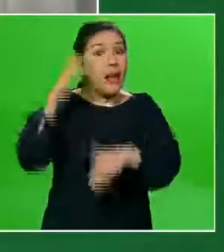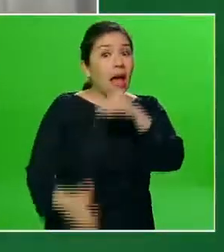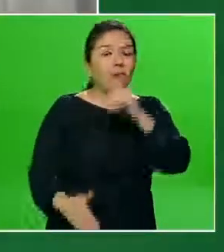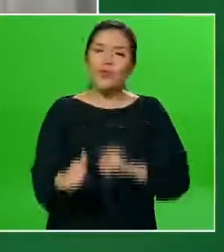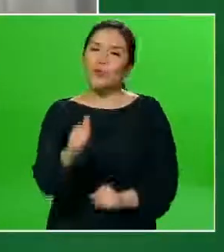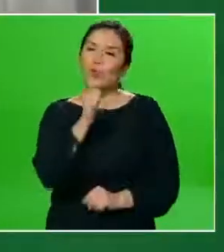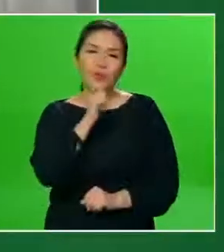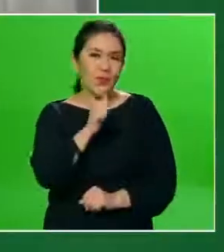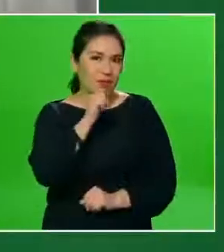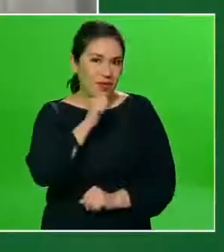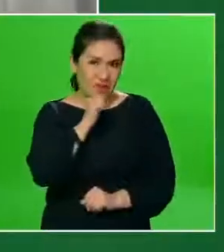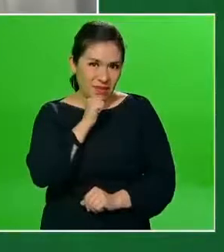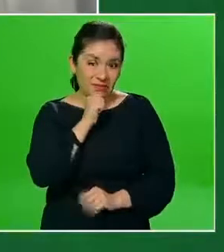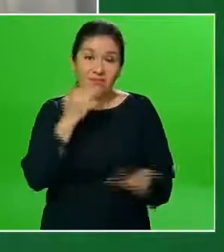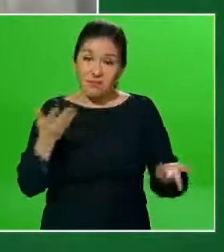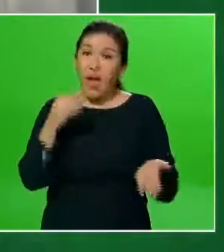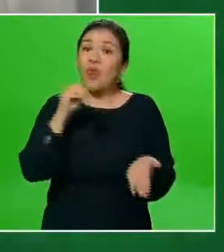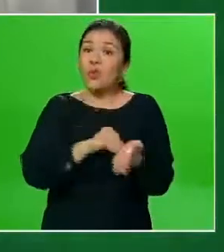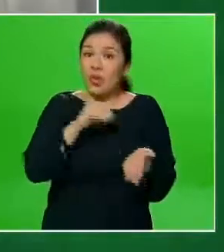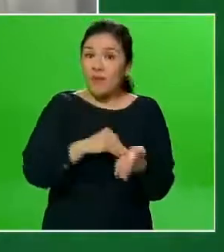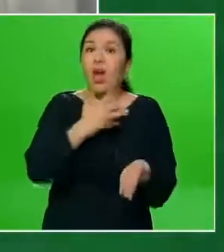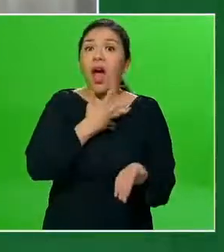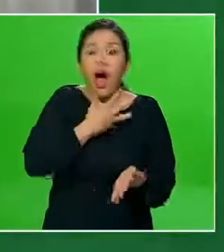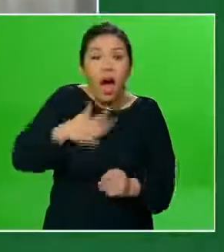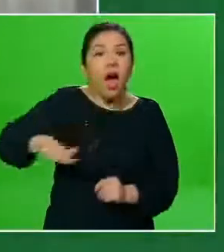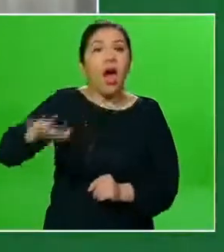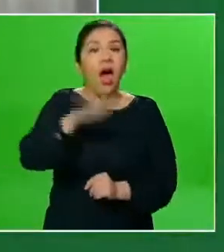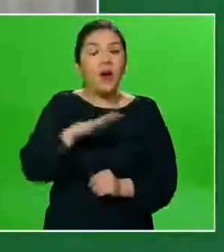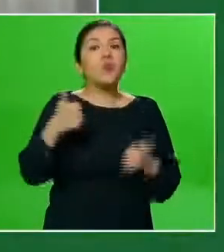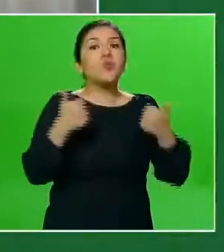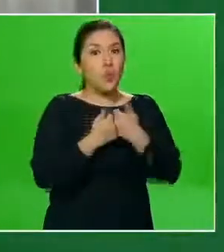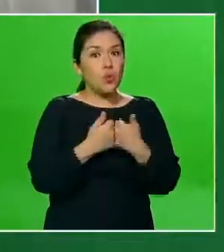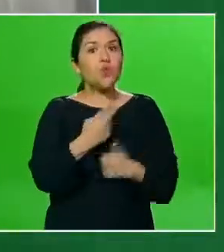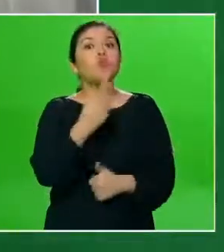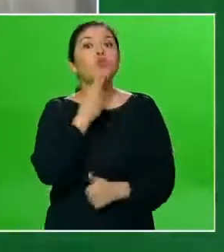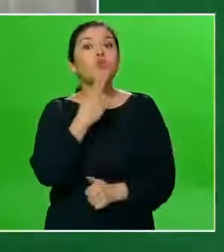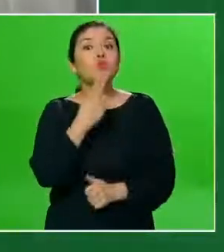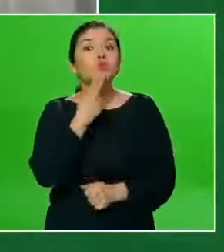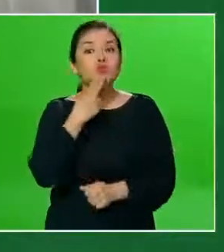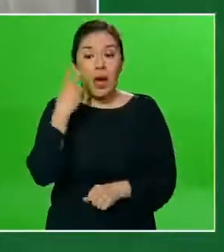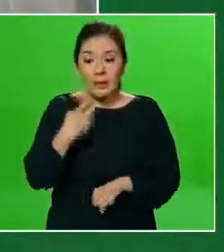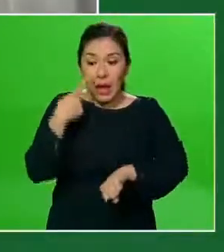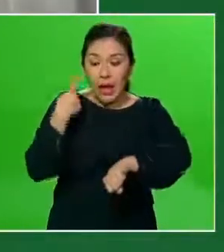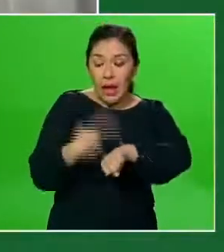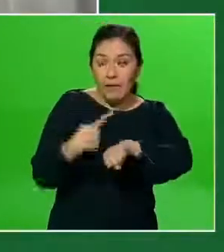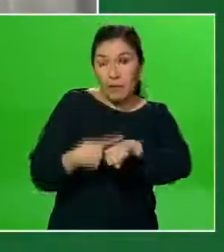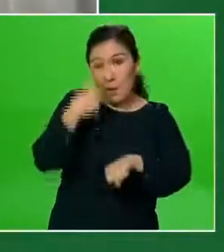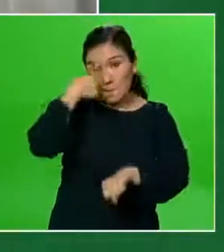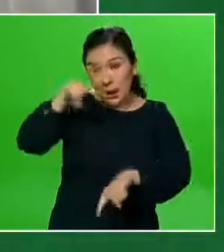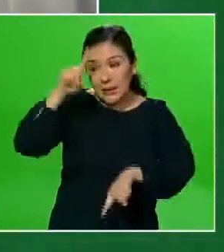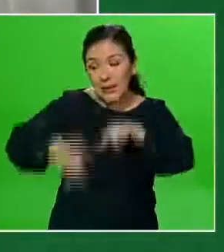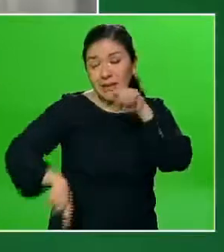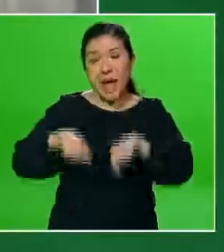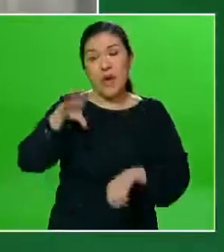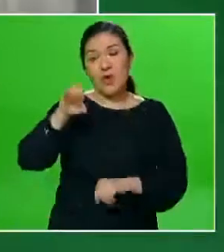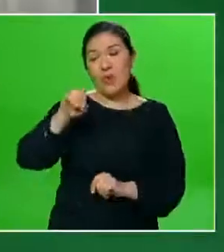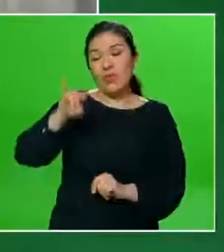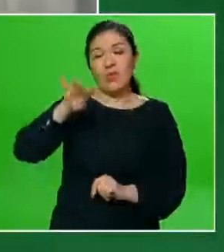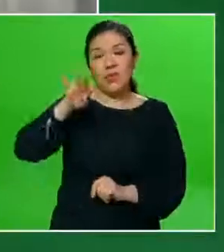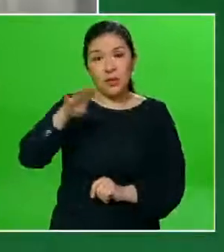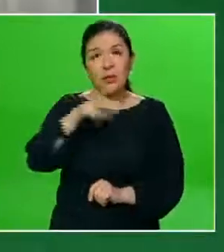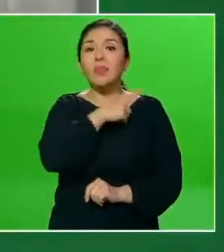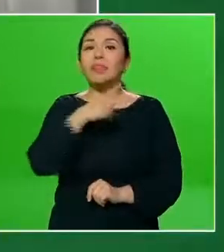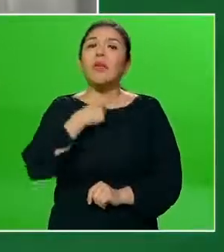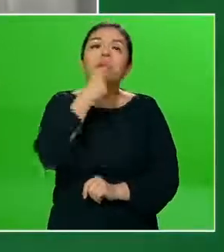terminado, que aún nos encontramos cursando esta pandemia contra COVID-19 y que debemos de